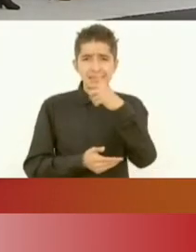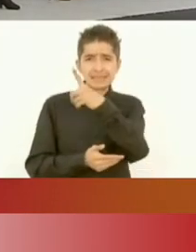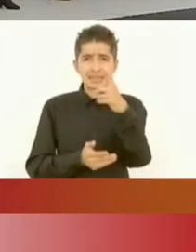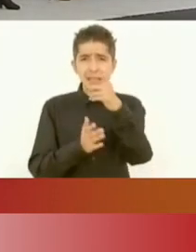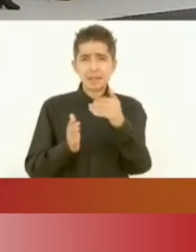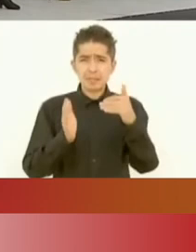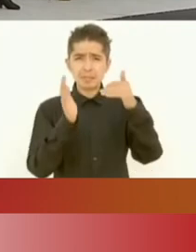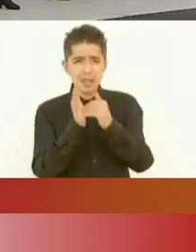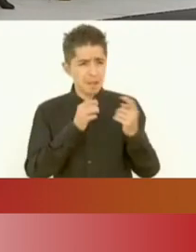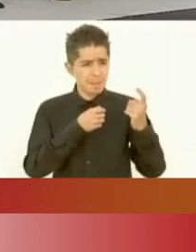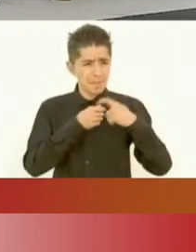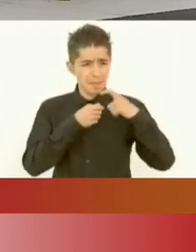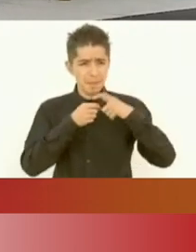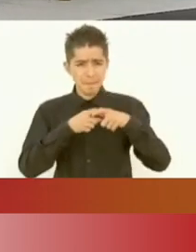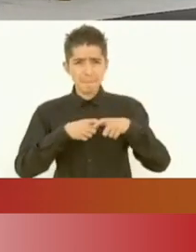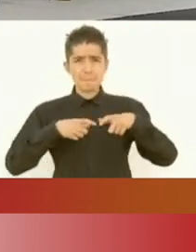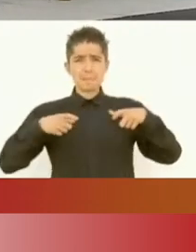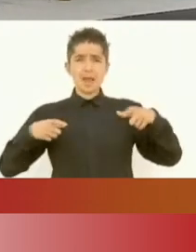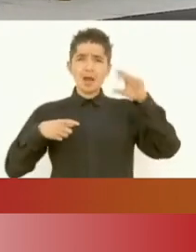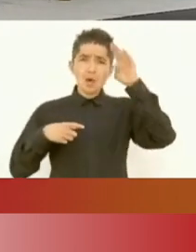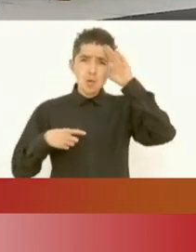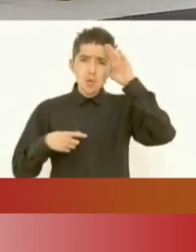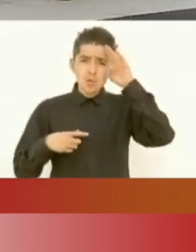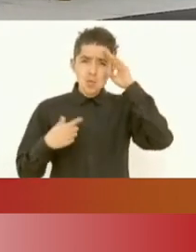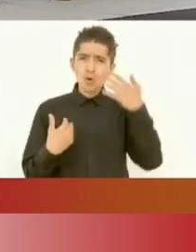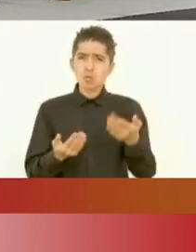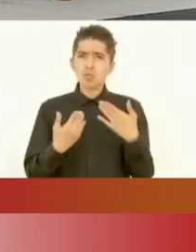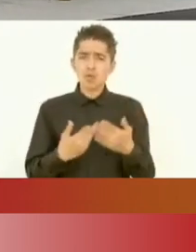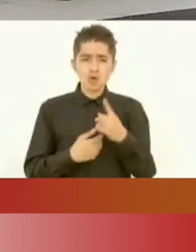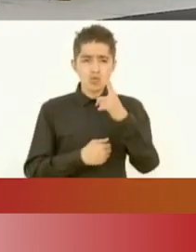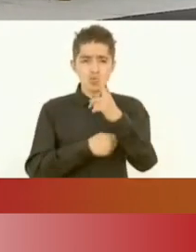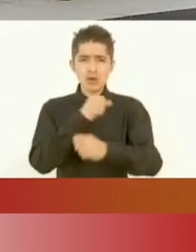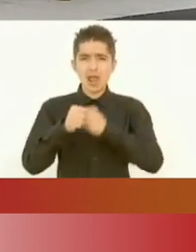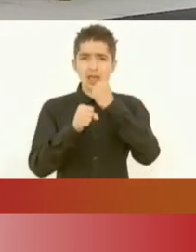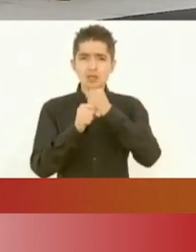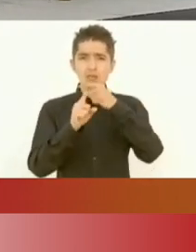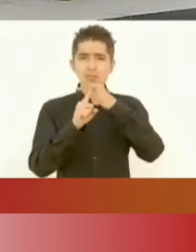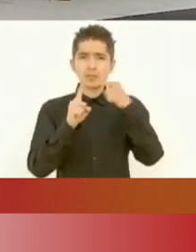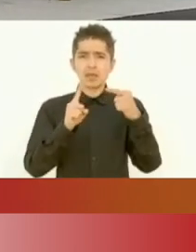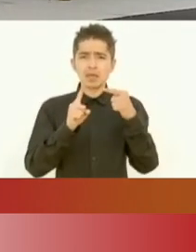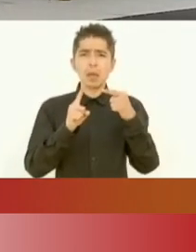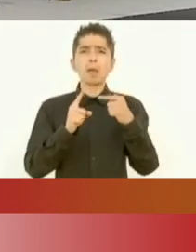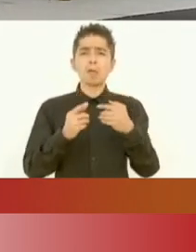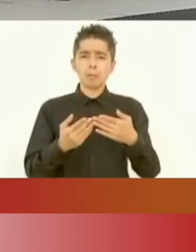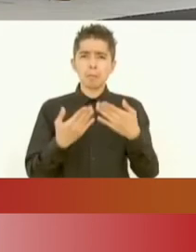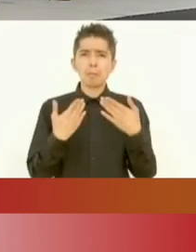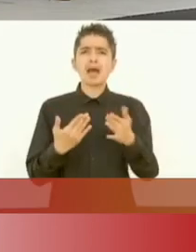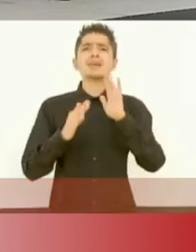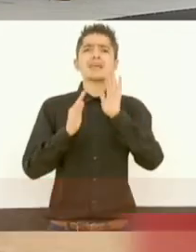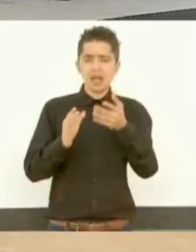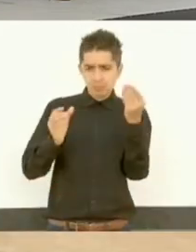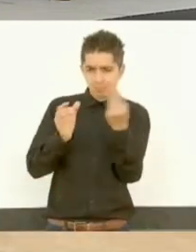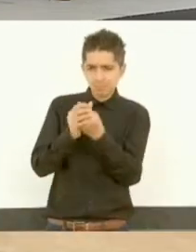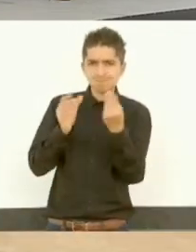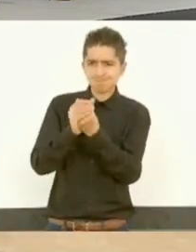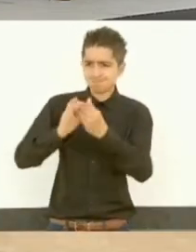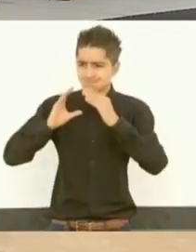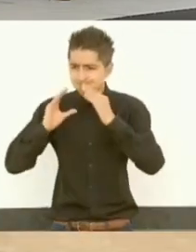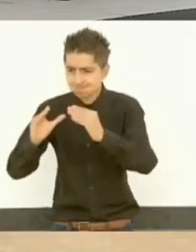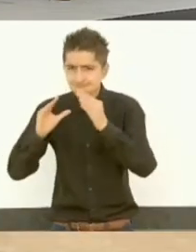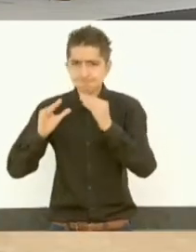mil elementos en año y medio, formados, capacitados,